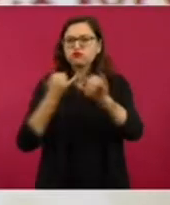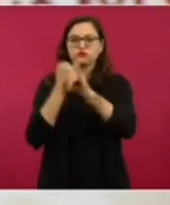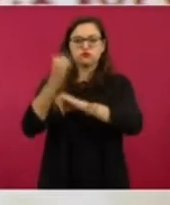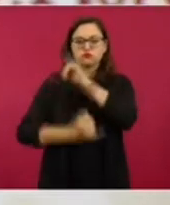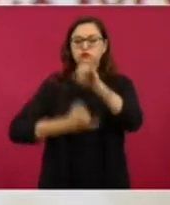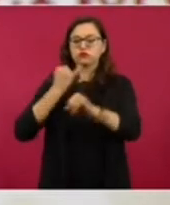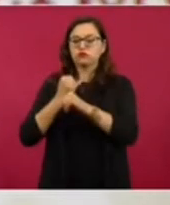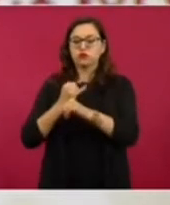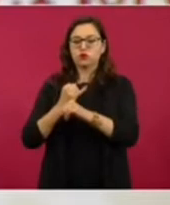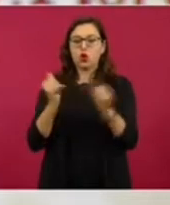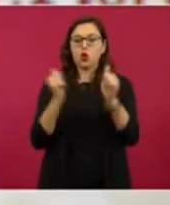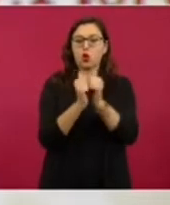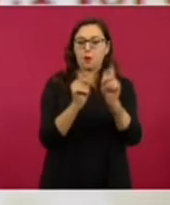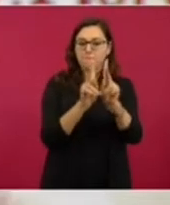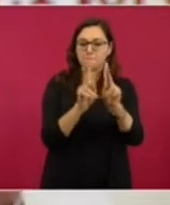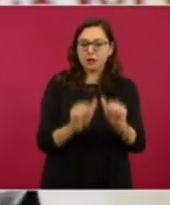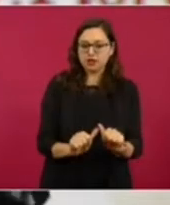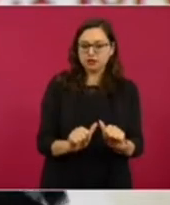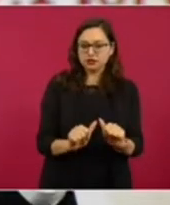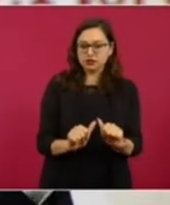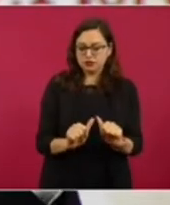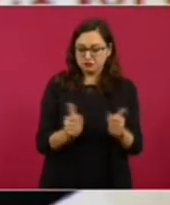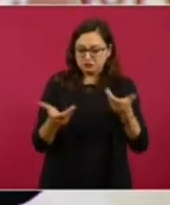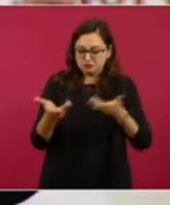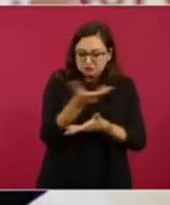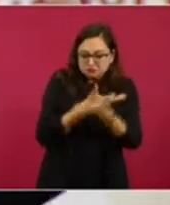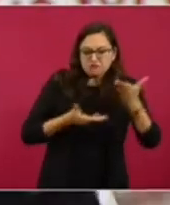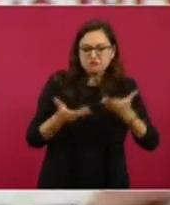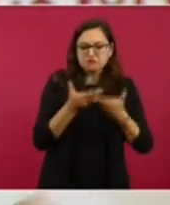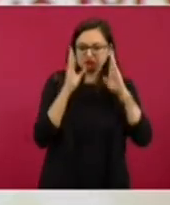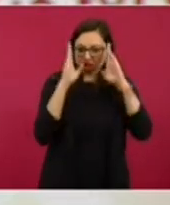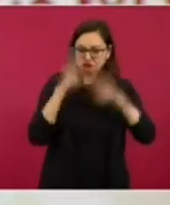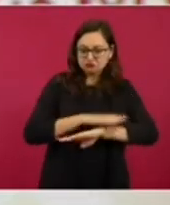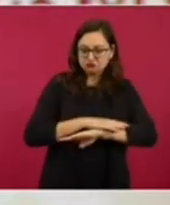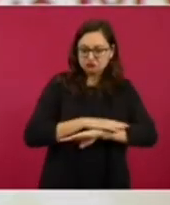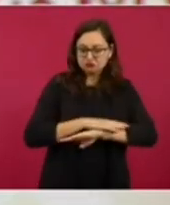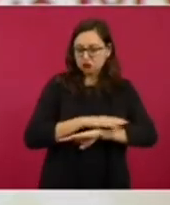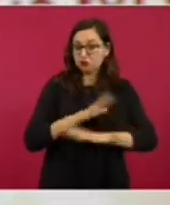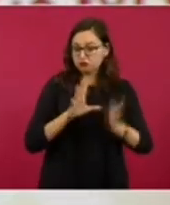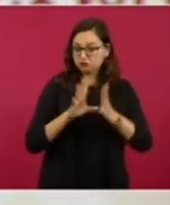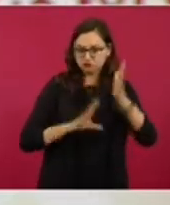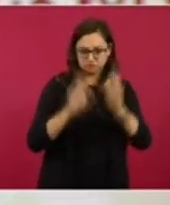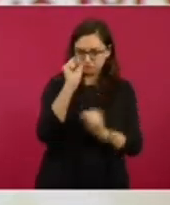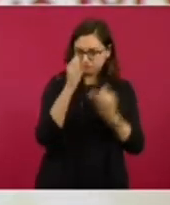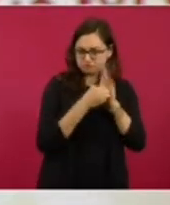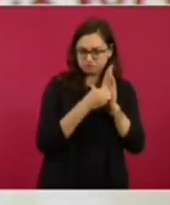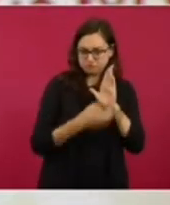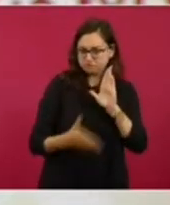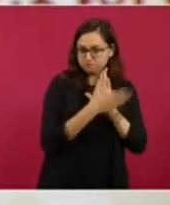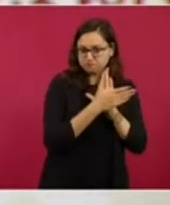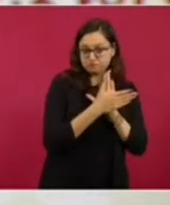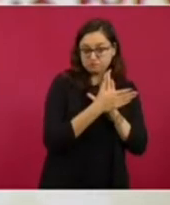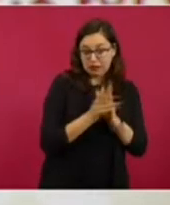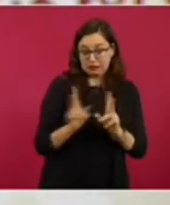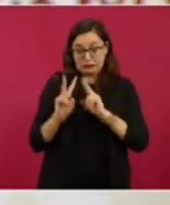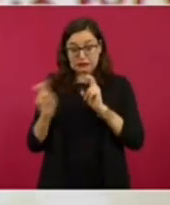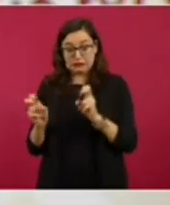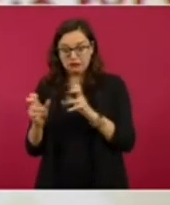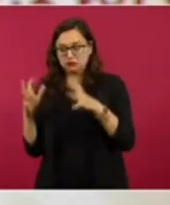centros de los países y está en nuestra Constitución, solución pacífica de los conflictos. Entonces, la posición de